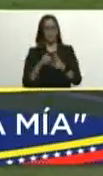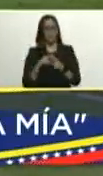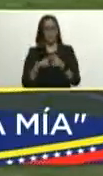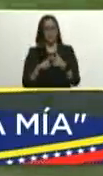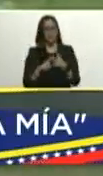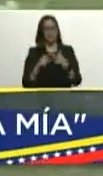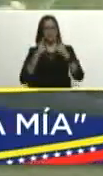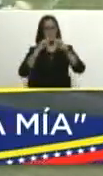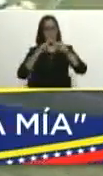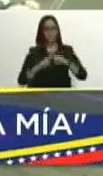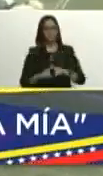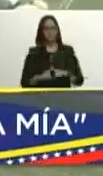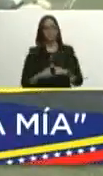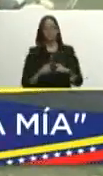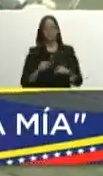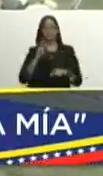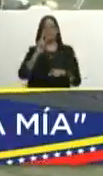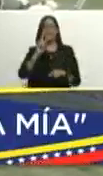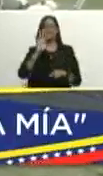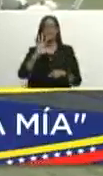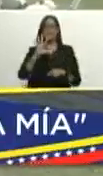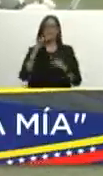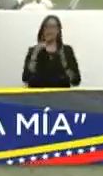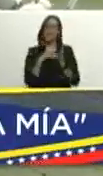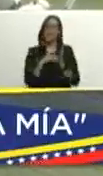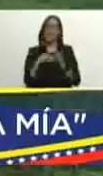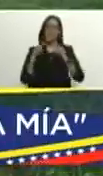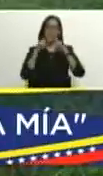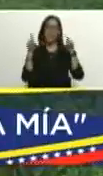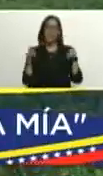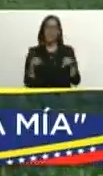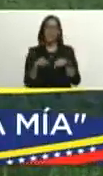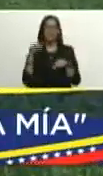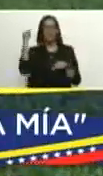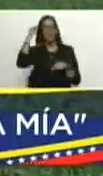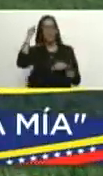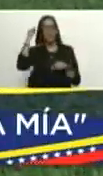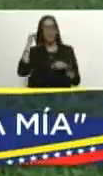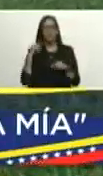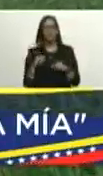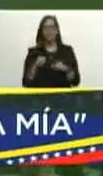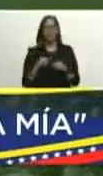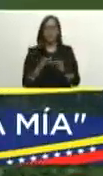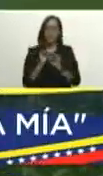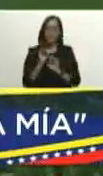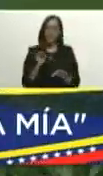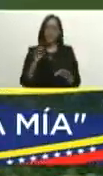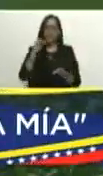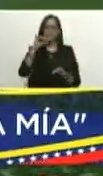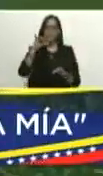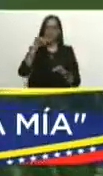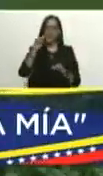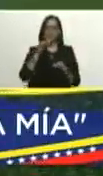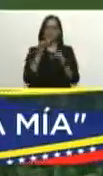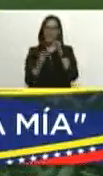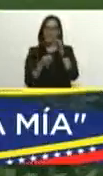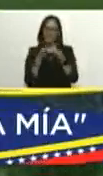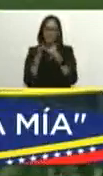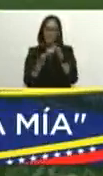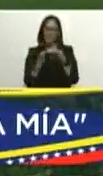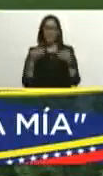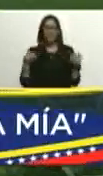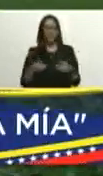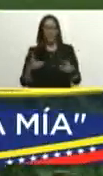estimado una meta de 25.000 hectáreas en el estado de Yaracuy le voy a dejar a Marialina para que le dé detalles de este